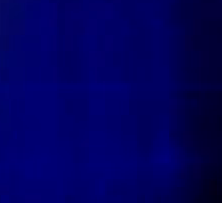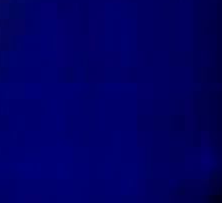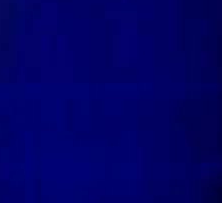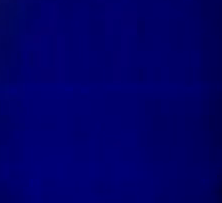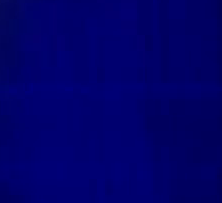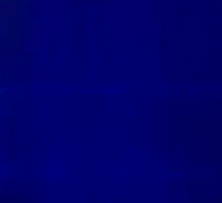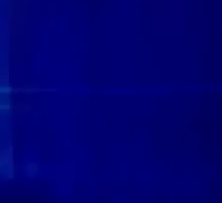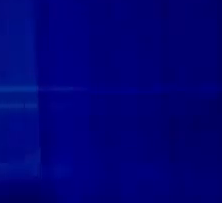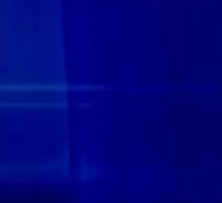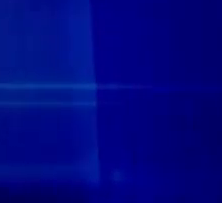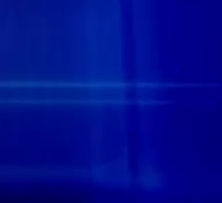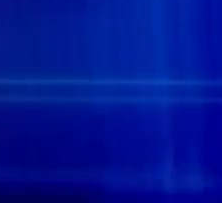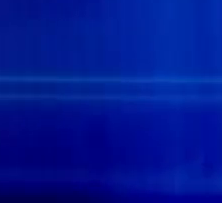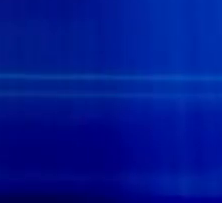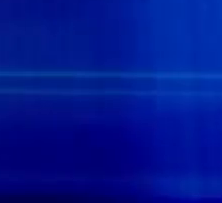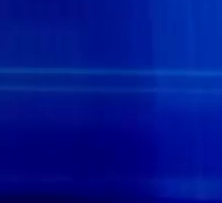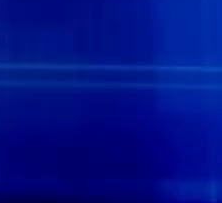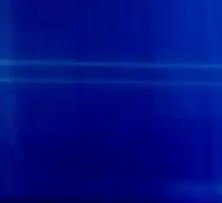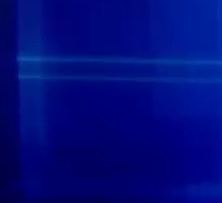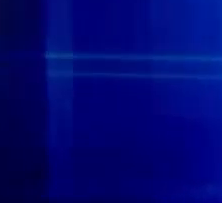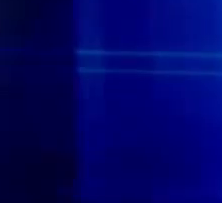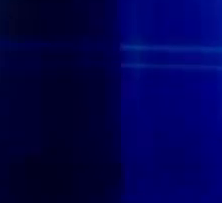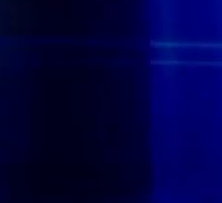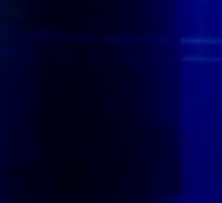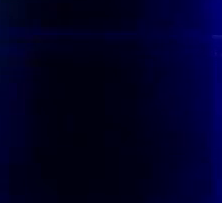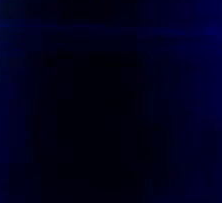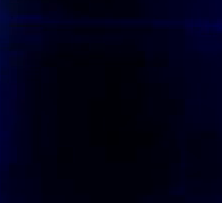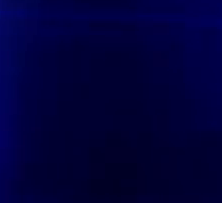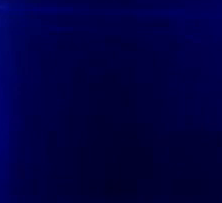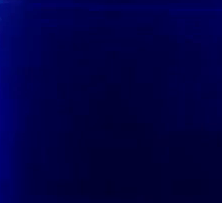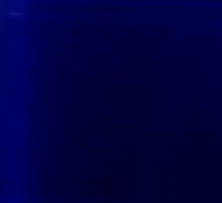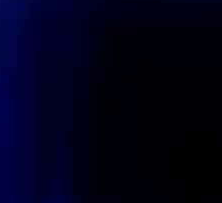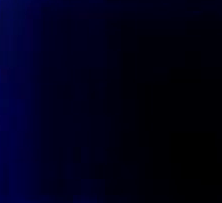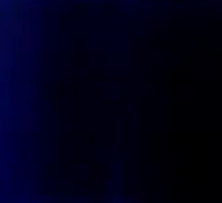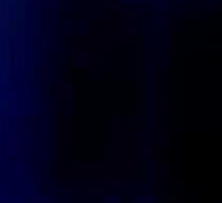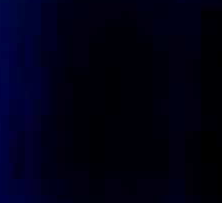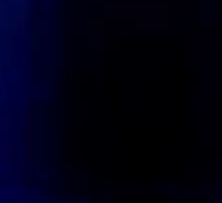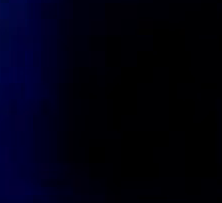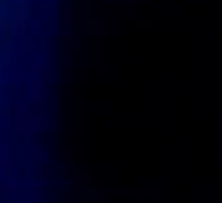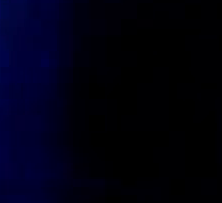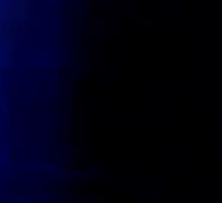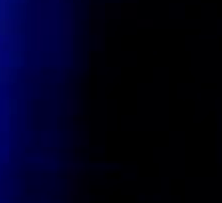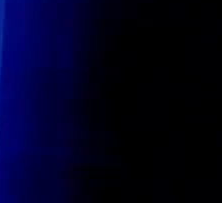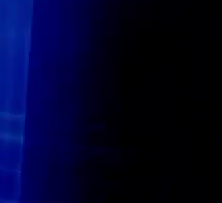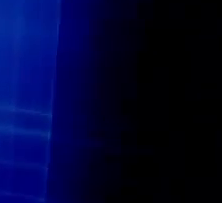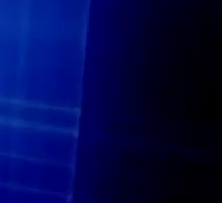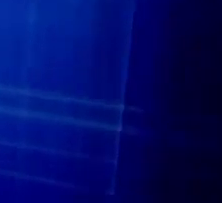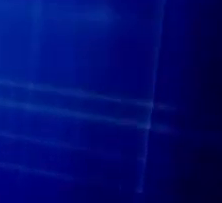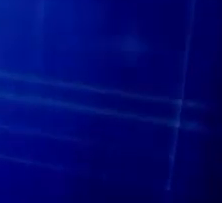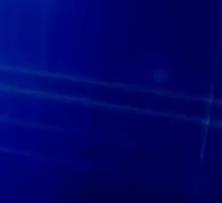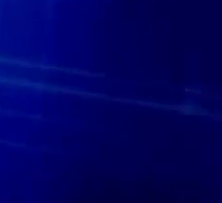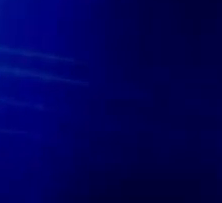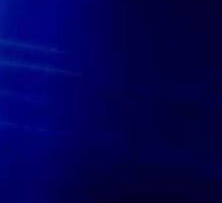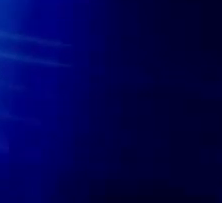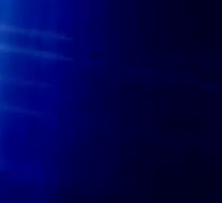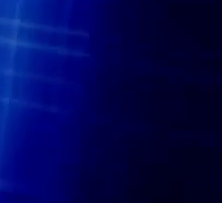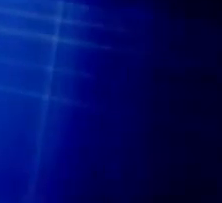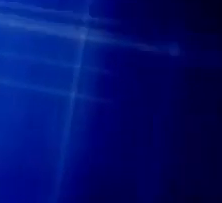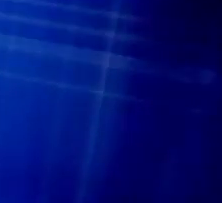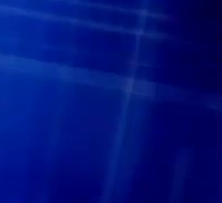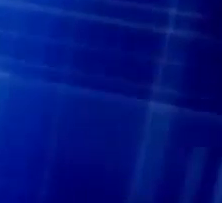Aquí estamos hablando Del día final Y el Señor dice El Señor dice Más adelante